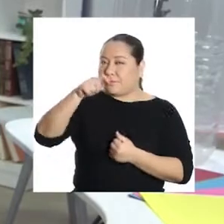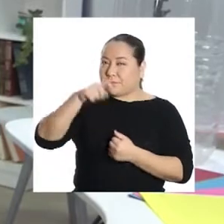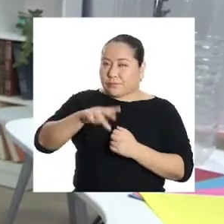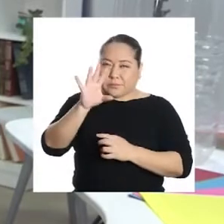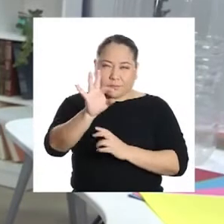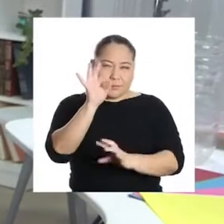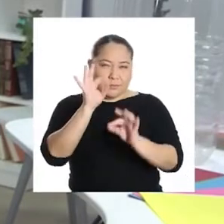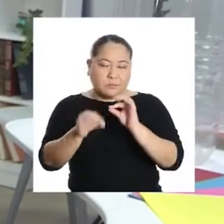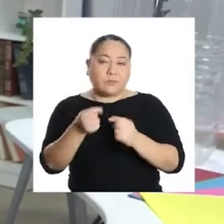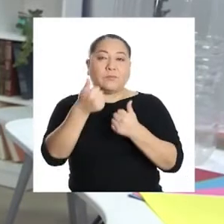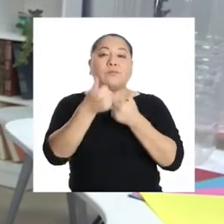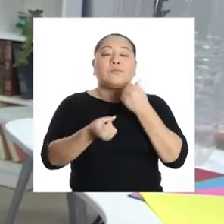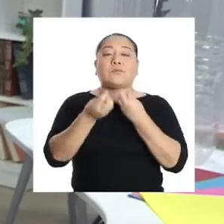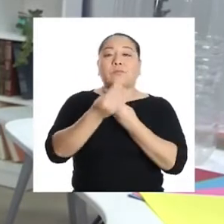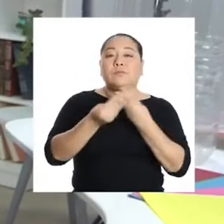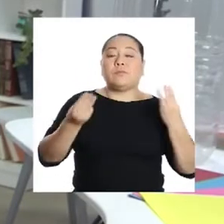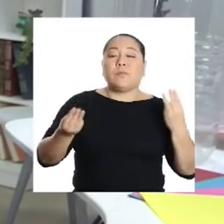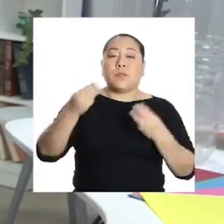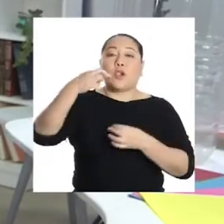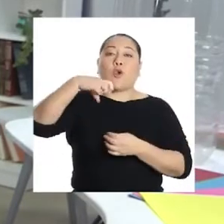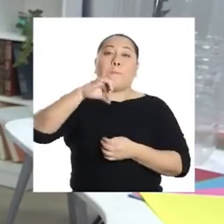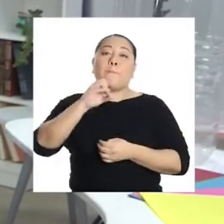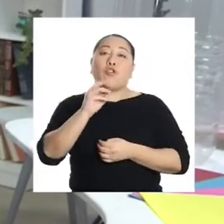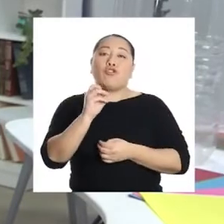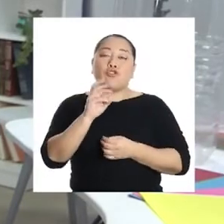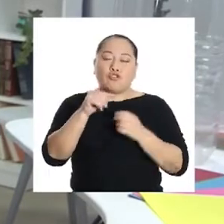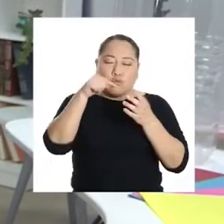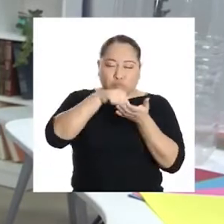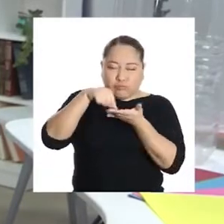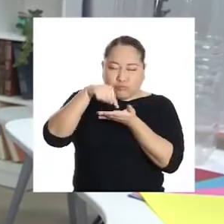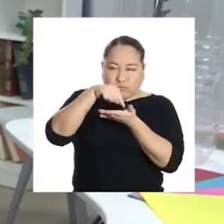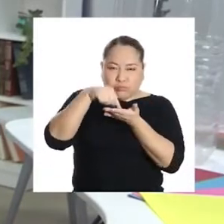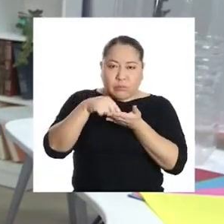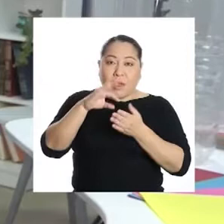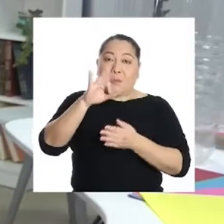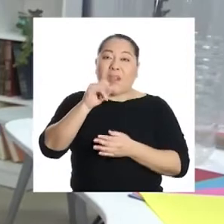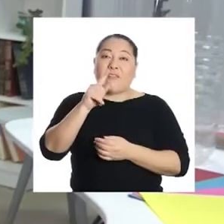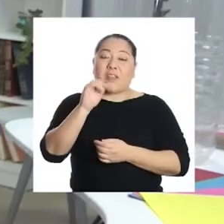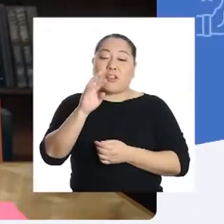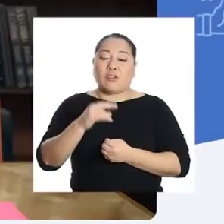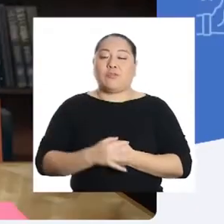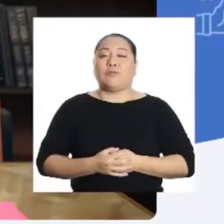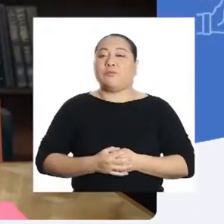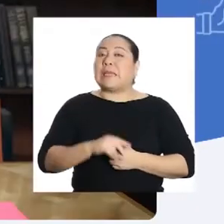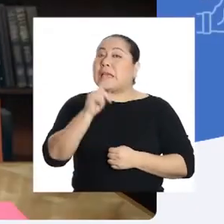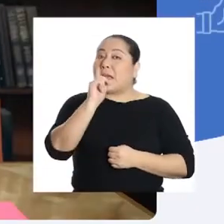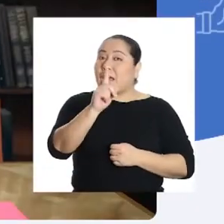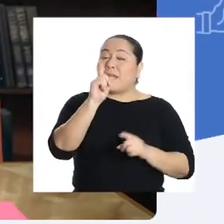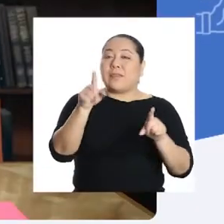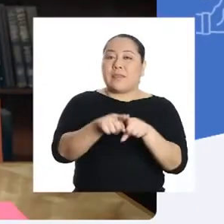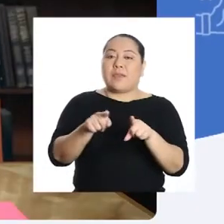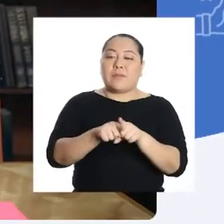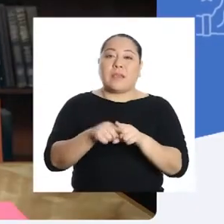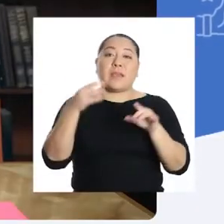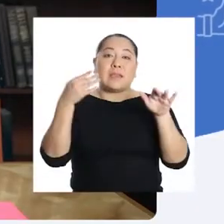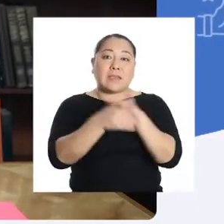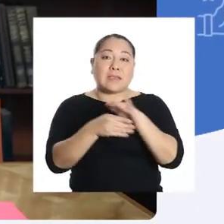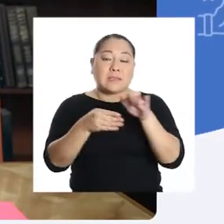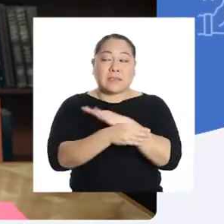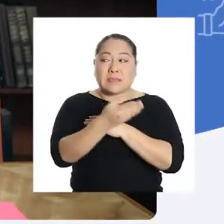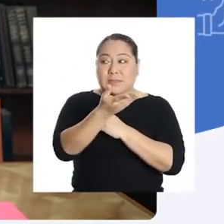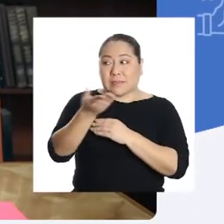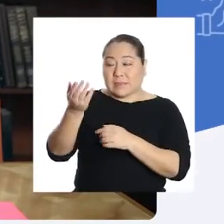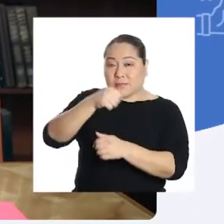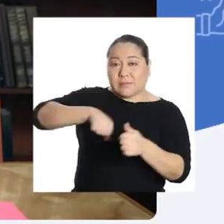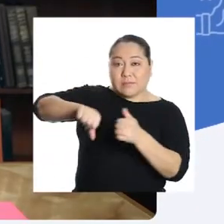necesitamos identificar los materiales porosos para el filtro de agua casero. Y además, que sean